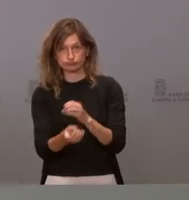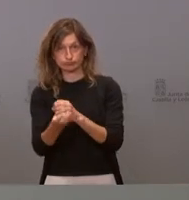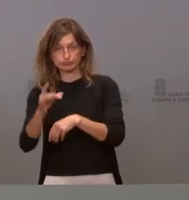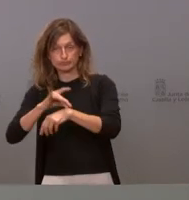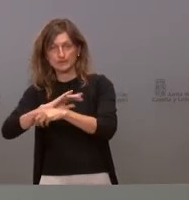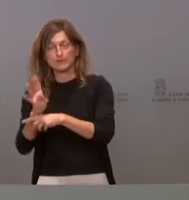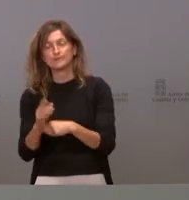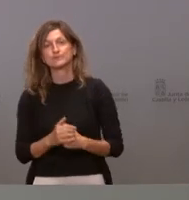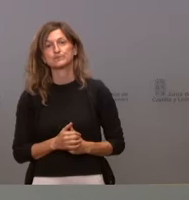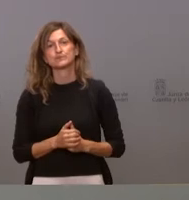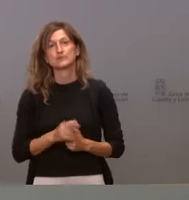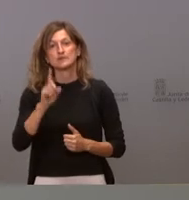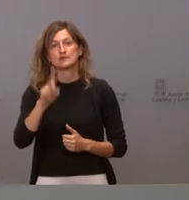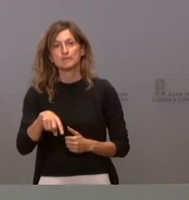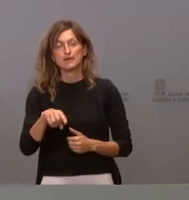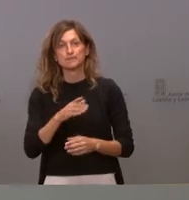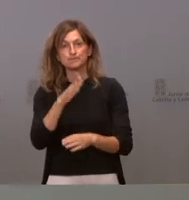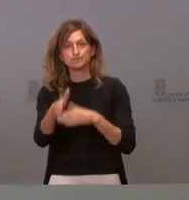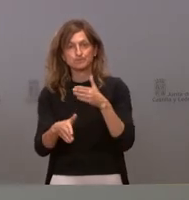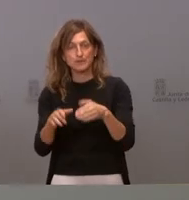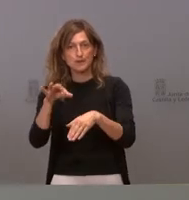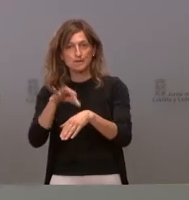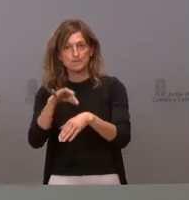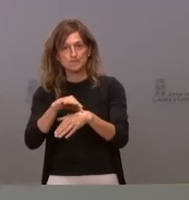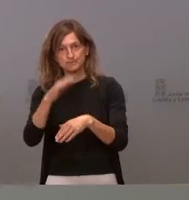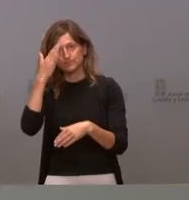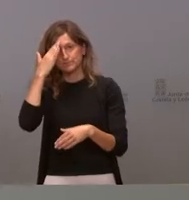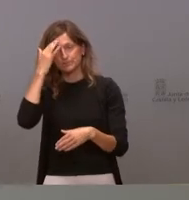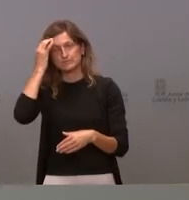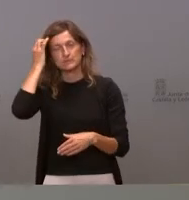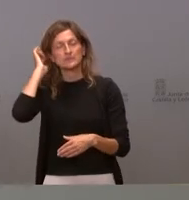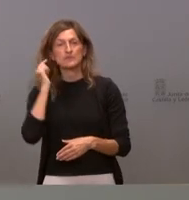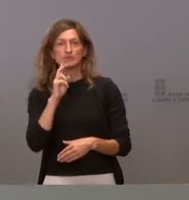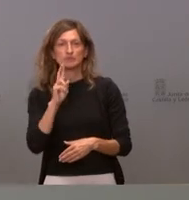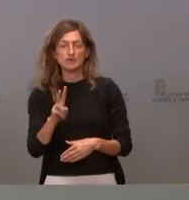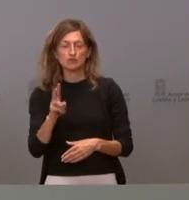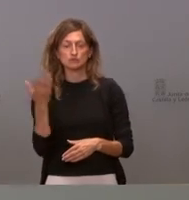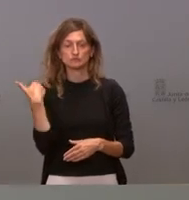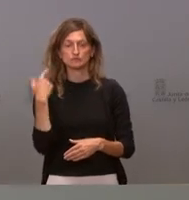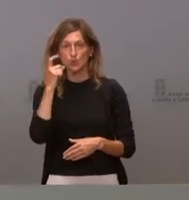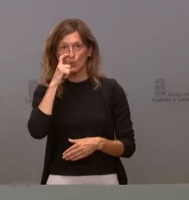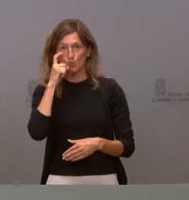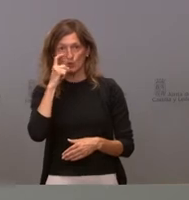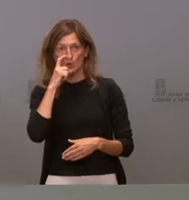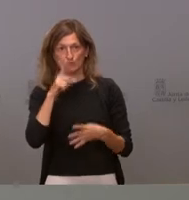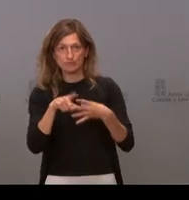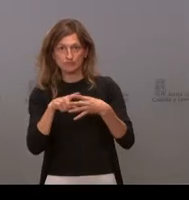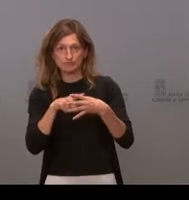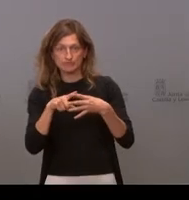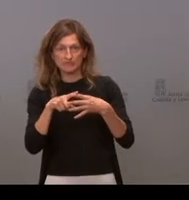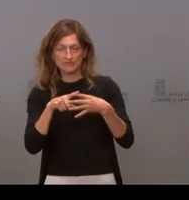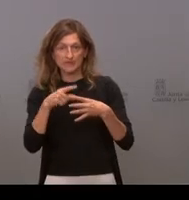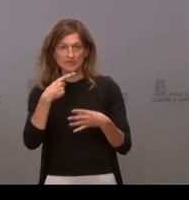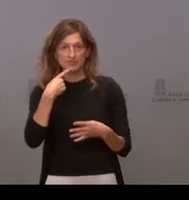en nuestras consultas, saben que a principios del mes de junio se abrió